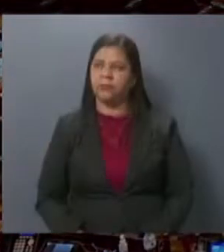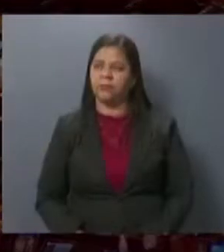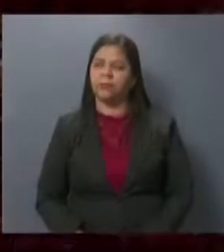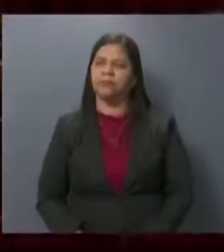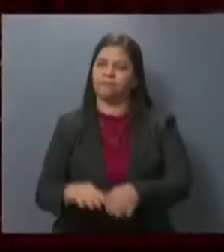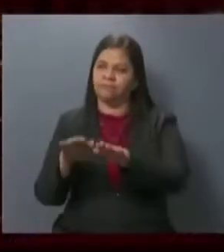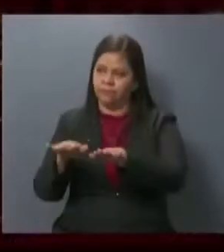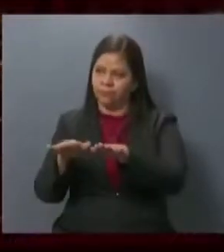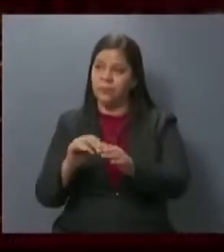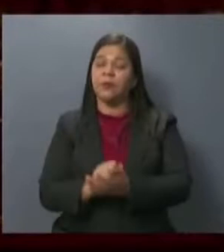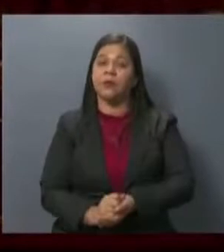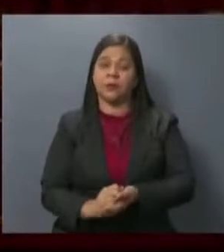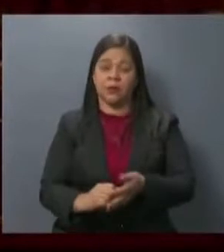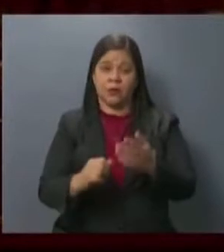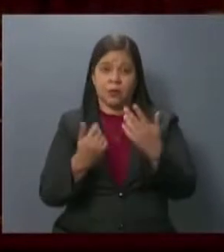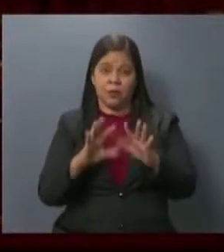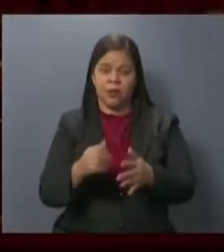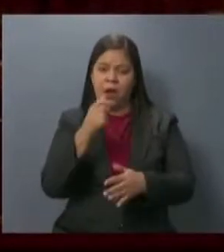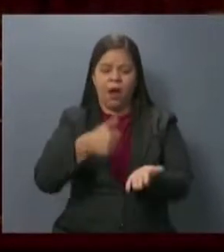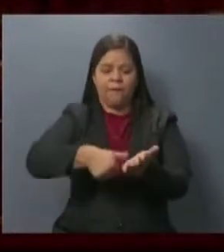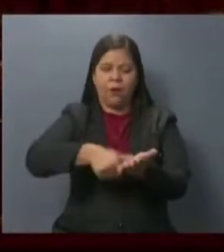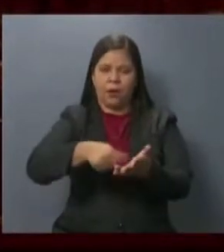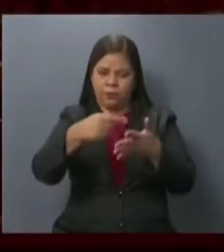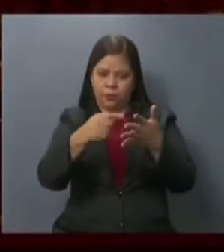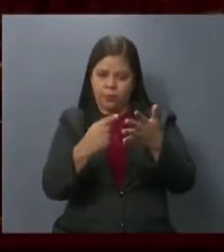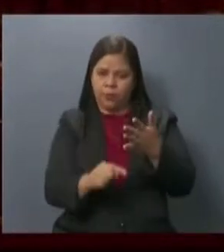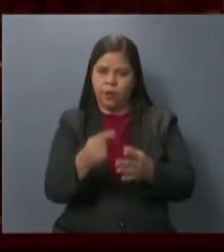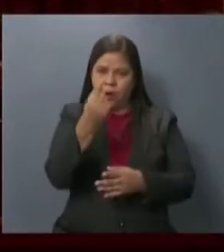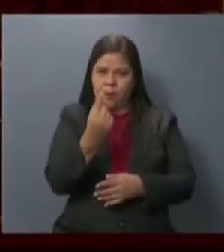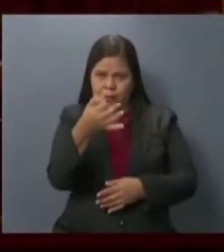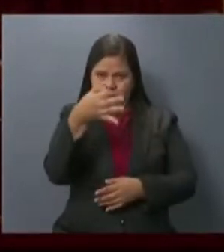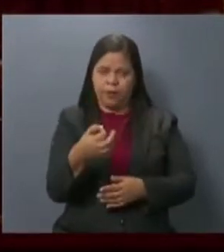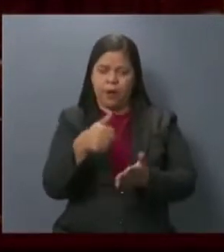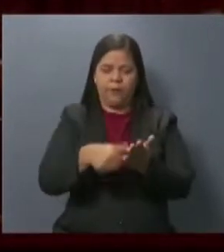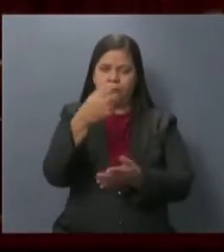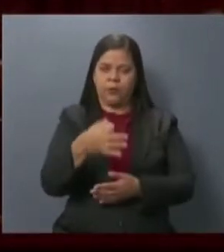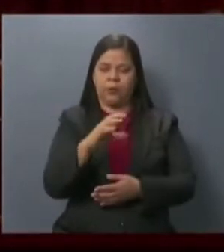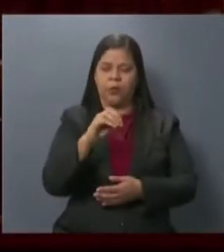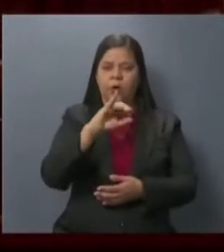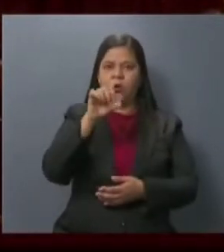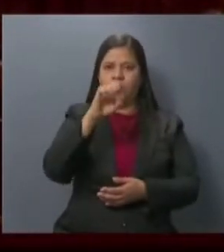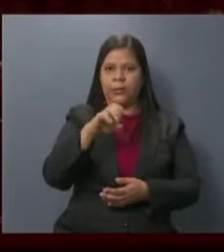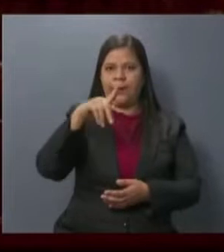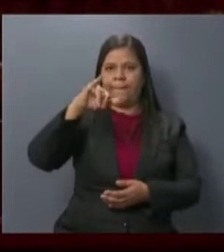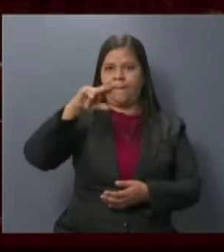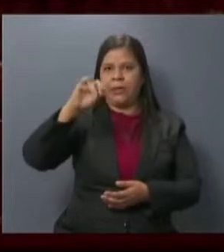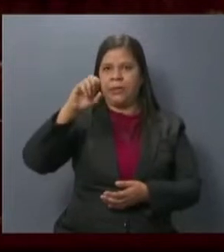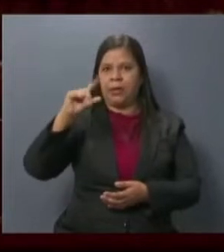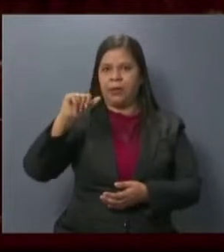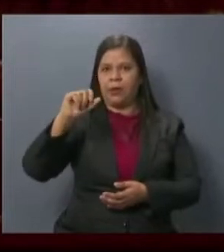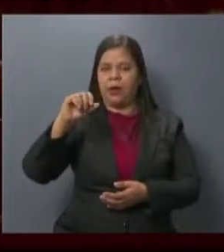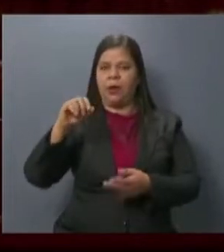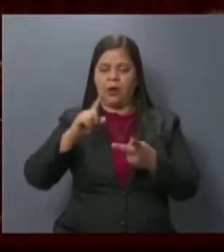Gracias. Que son los siguientes abogados. Propietarios. José Oscar Armando Pineda Navas,